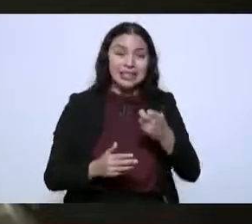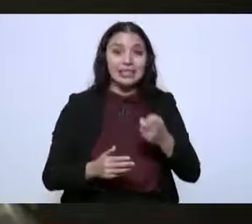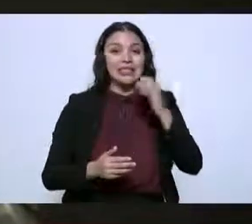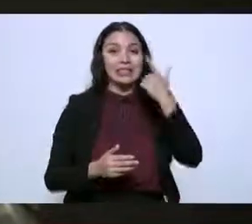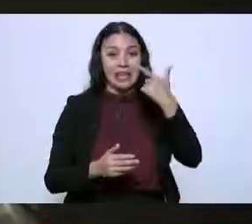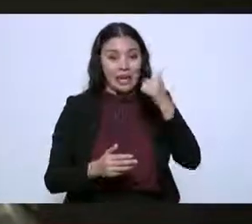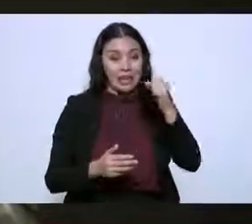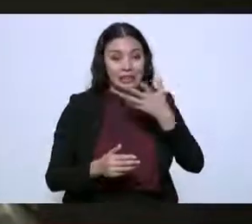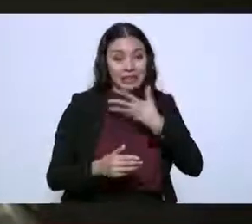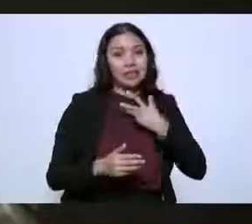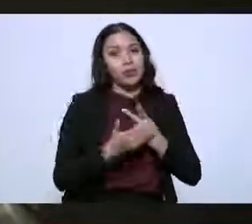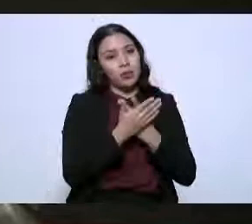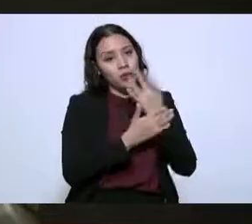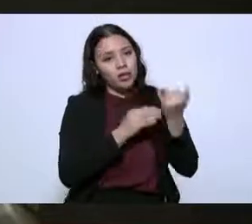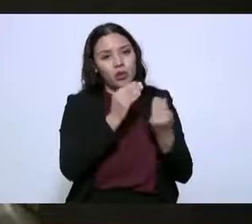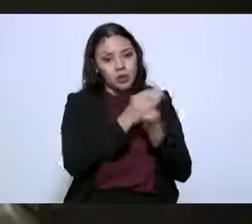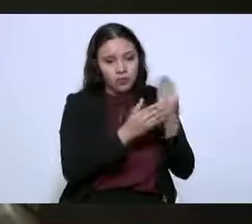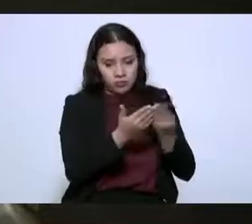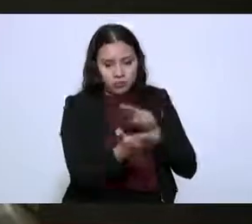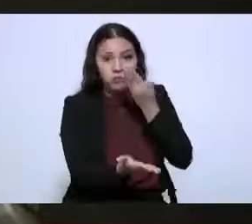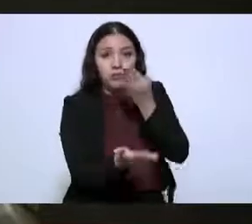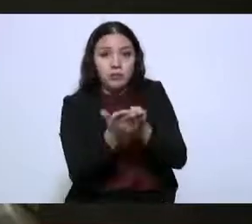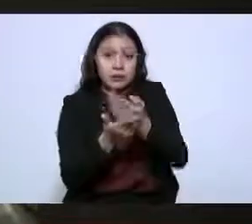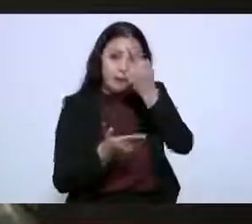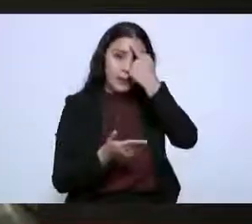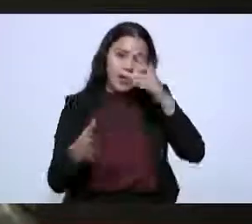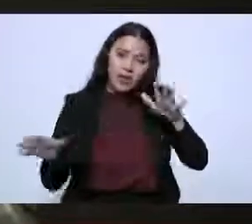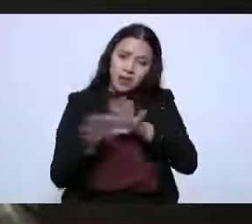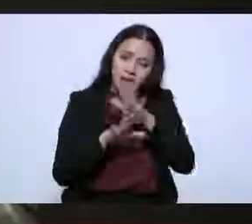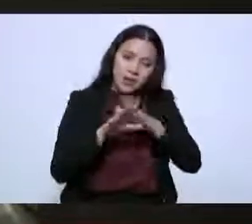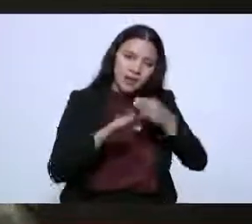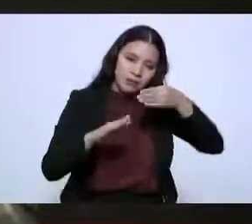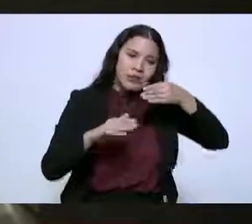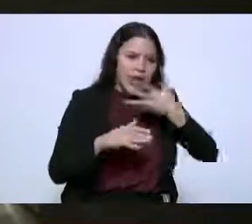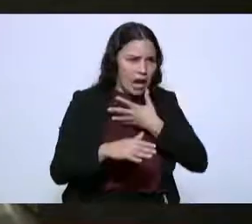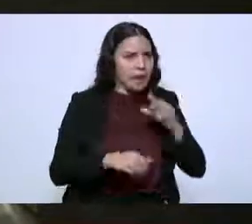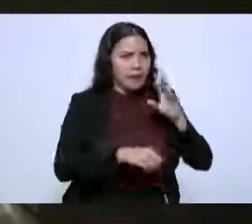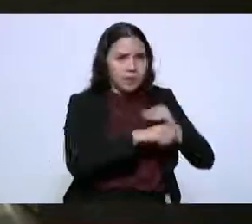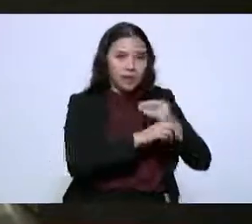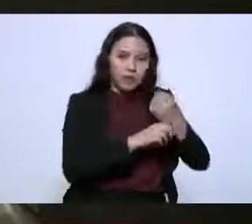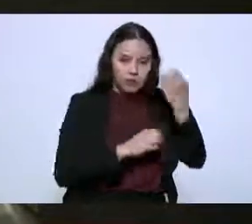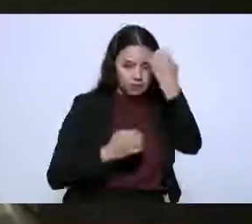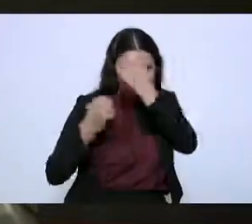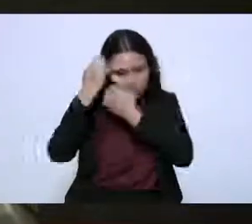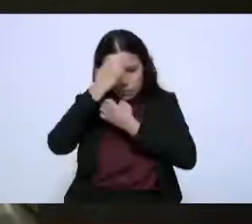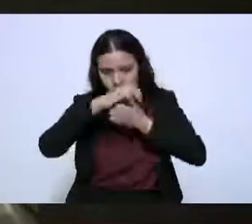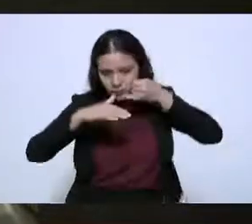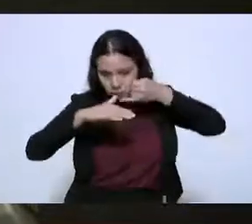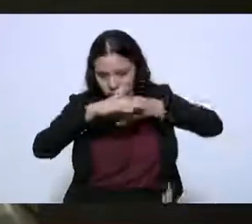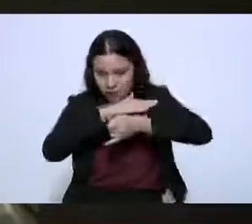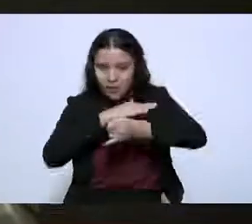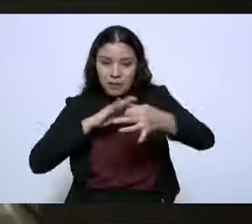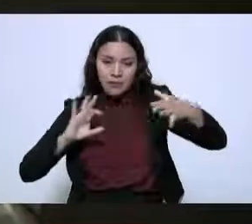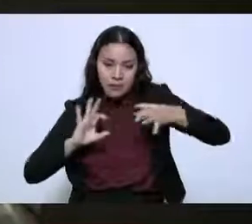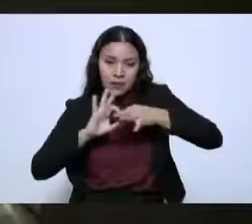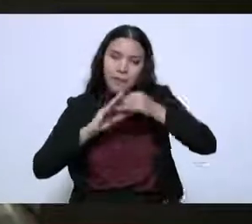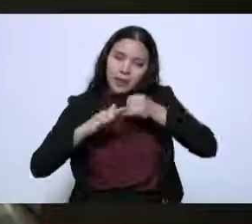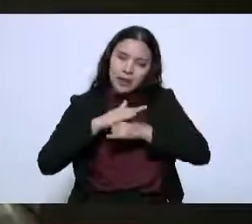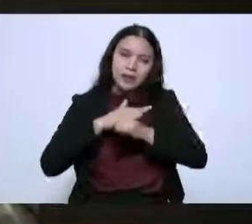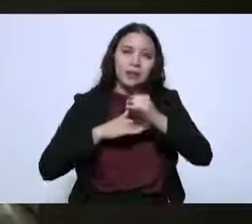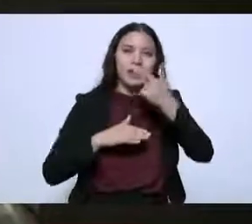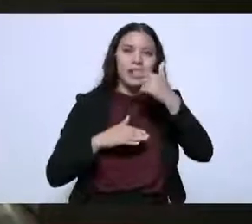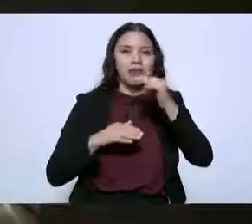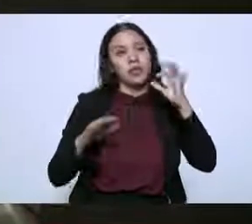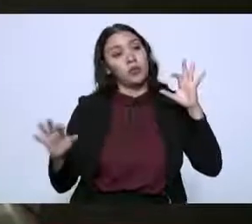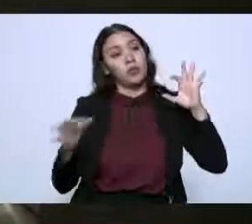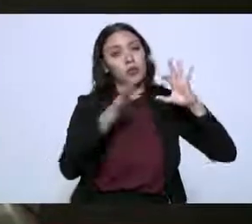proyecto, ya tiene derecho de vía, ya tiene todo para darle la vuelta, que es una interconexión para el suministro de la central